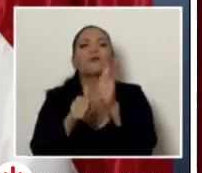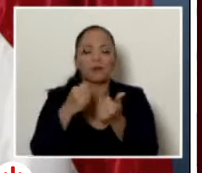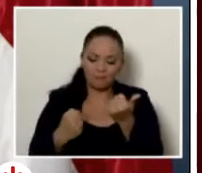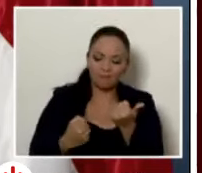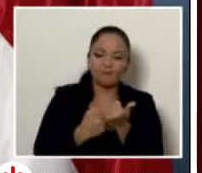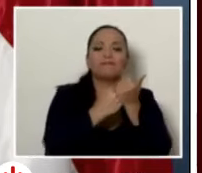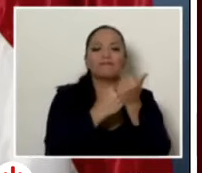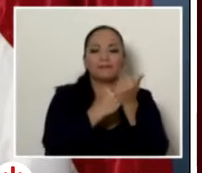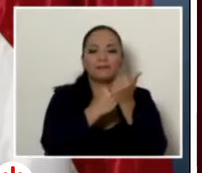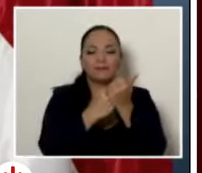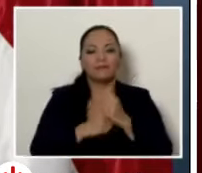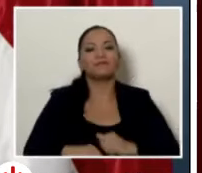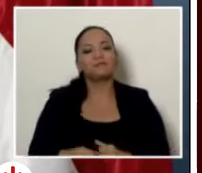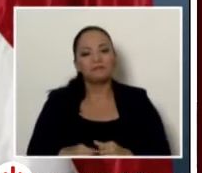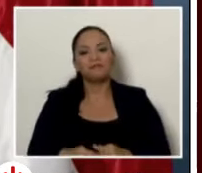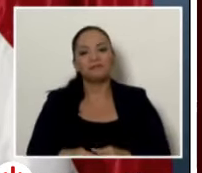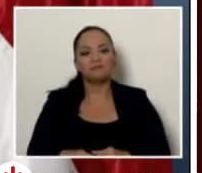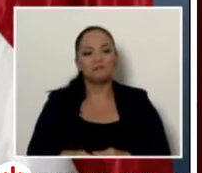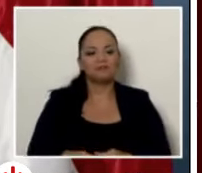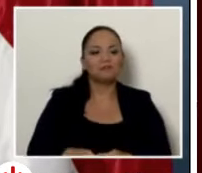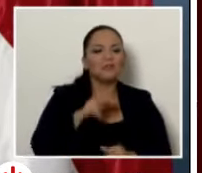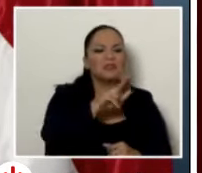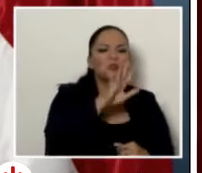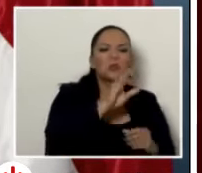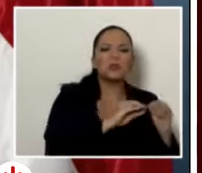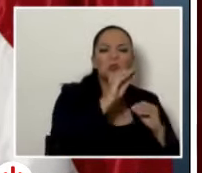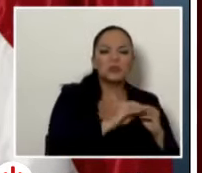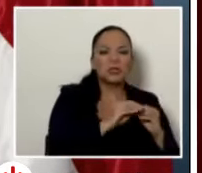mayorías tres o cuatro por ciento eso está dentro del mar en terror